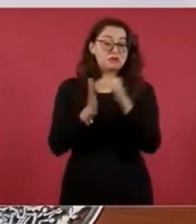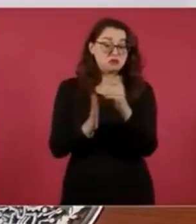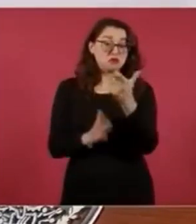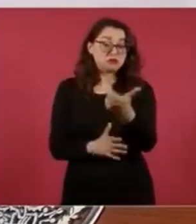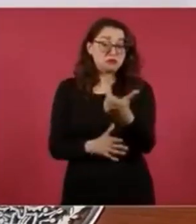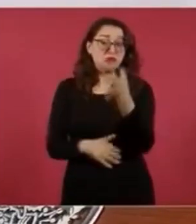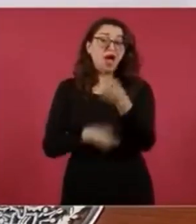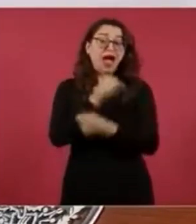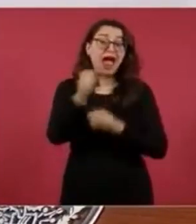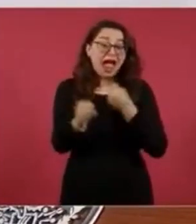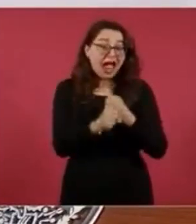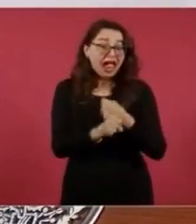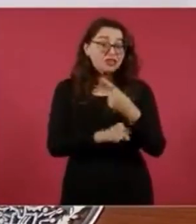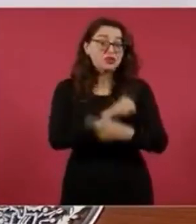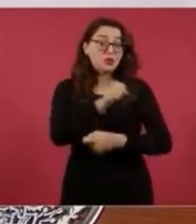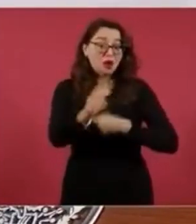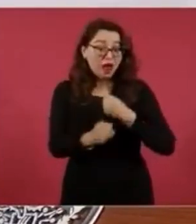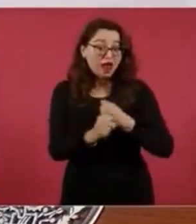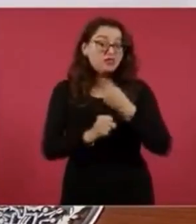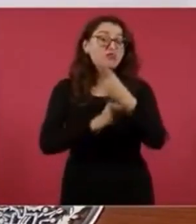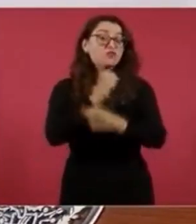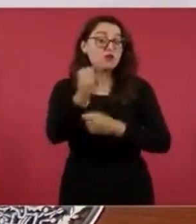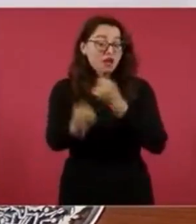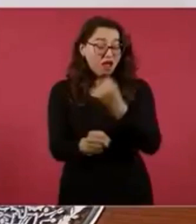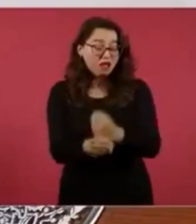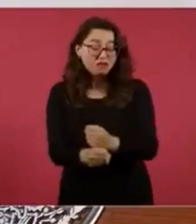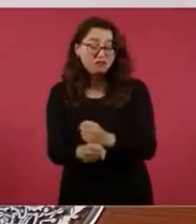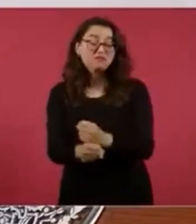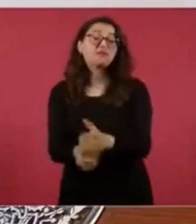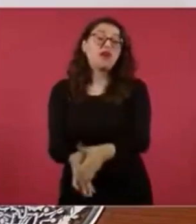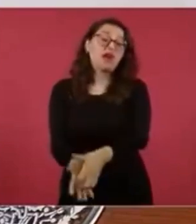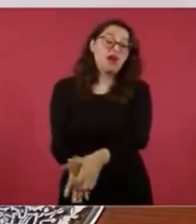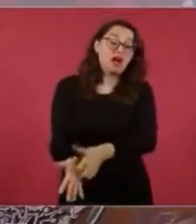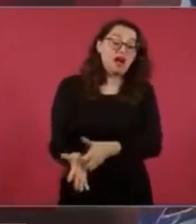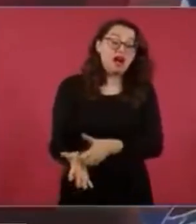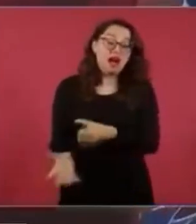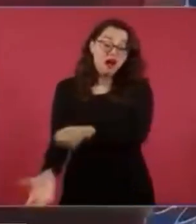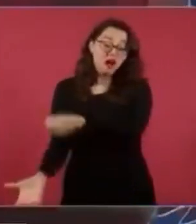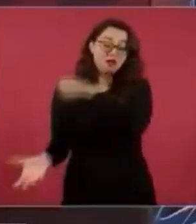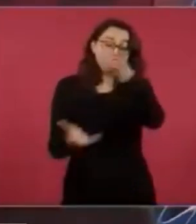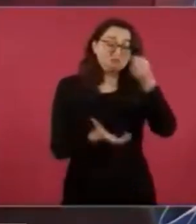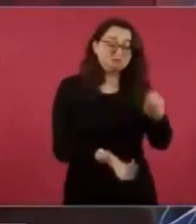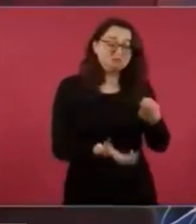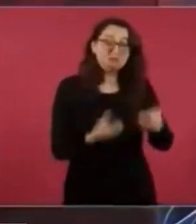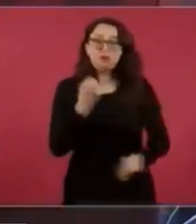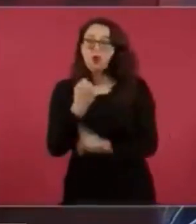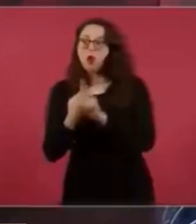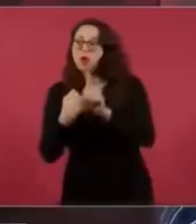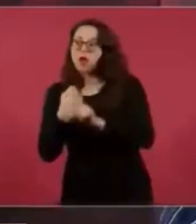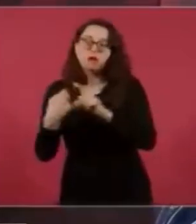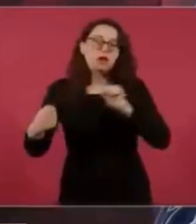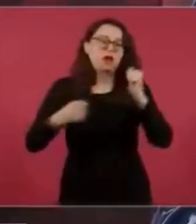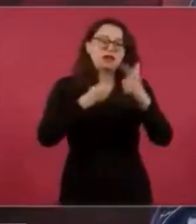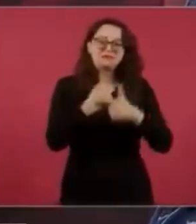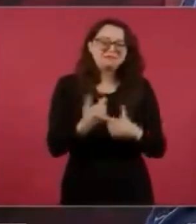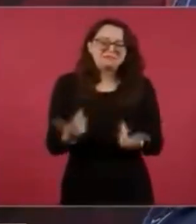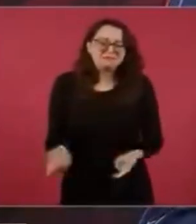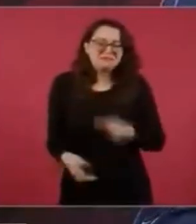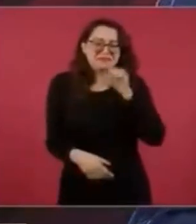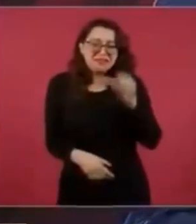al año y no pasa nada, porque no